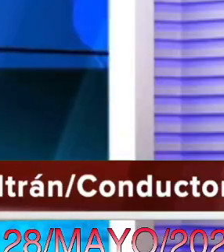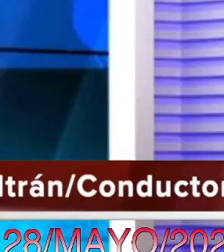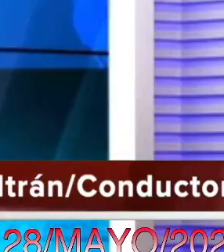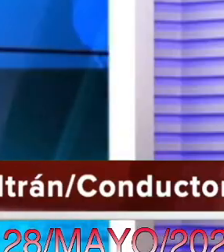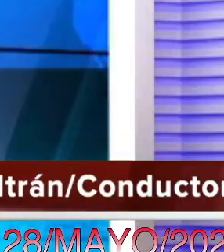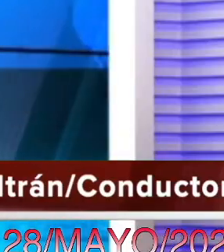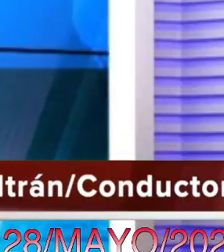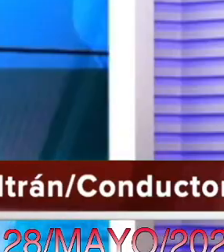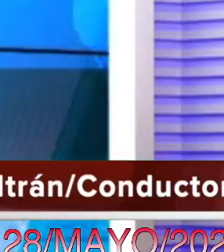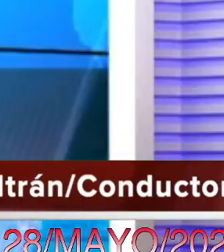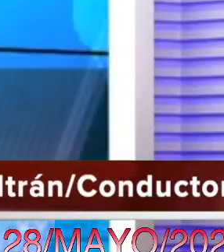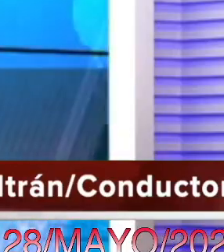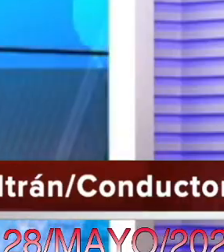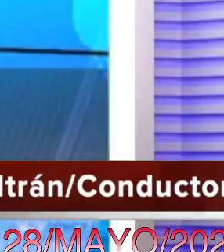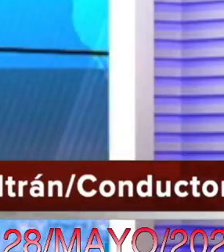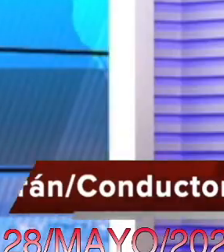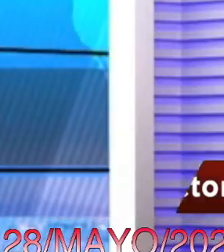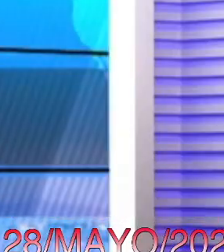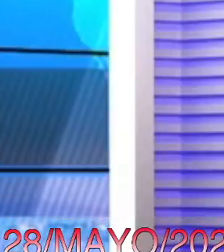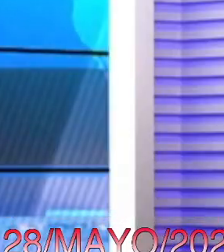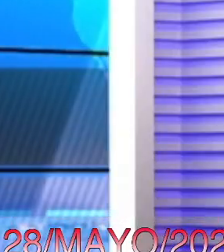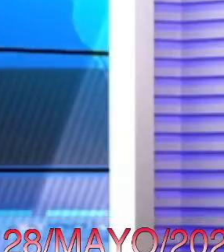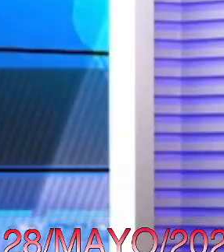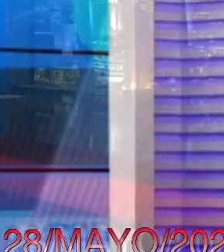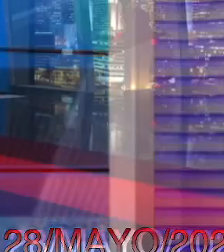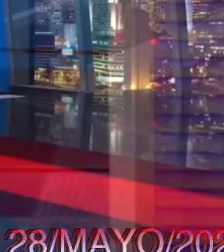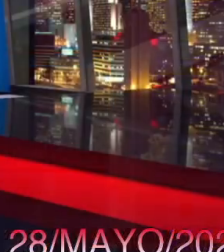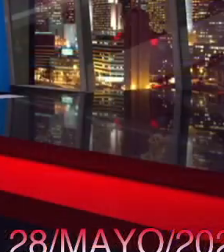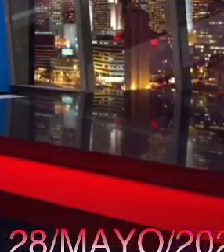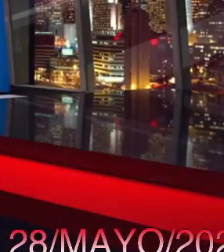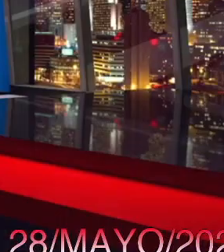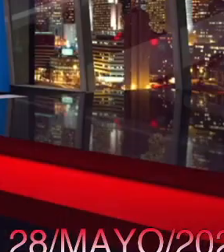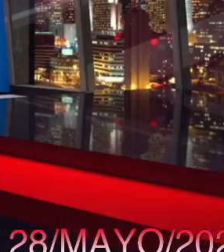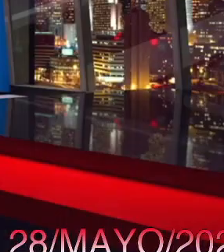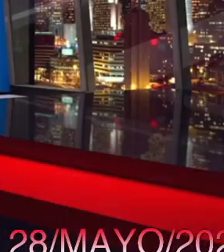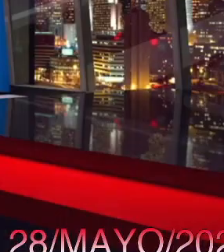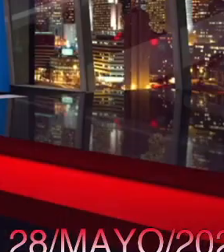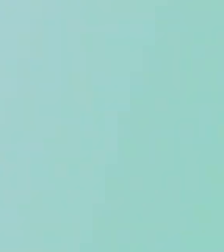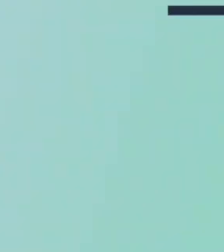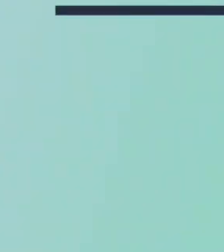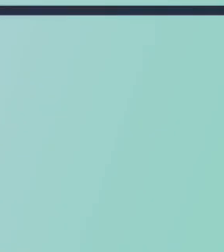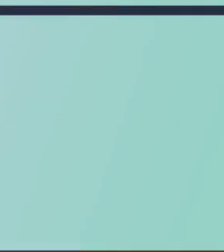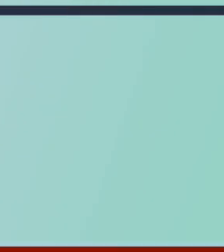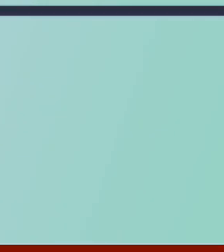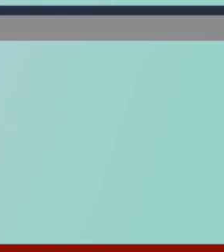un próximo video. Que estés muy bien. Ahora sí. Bye, bye.